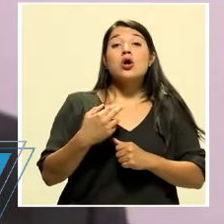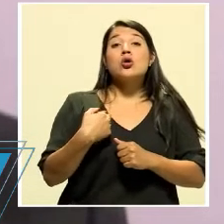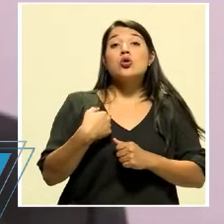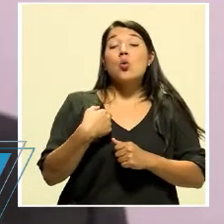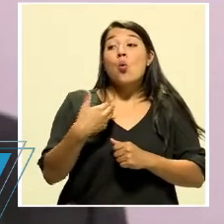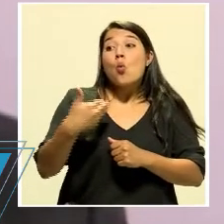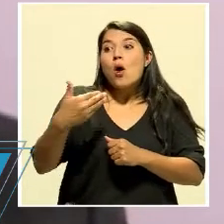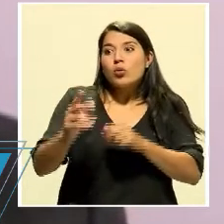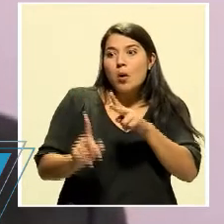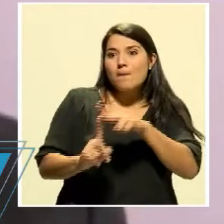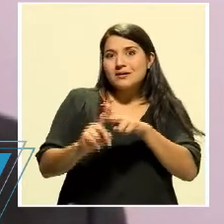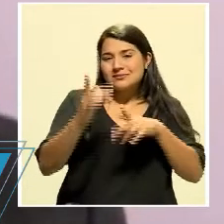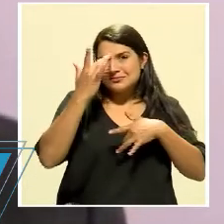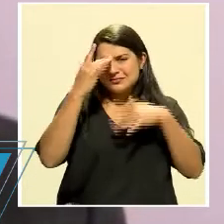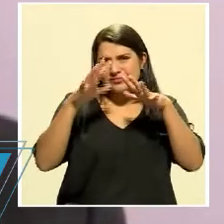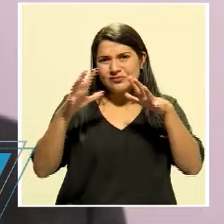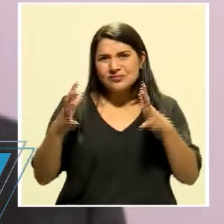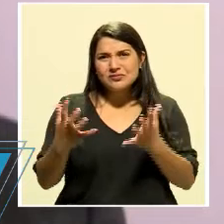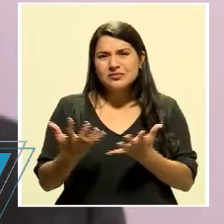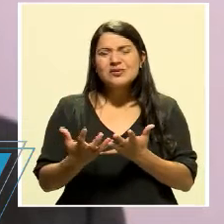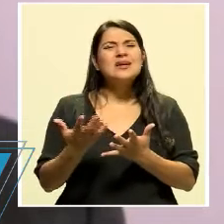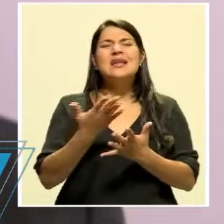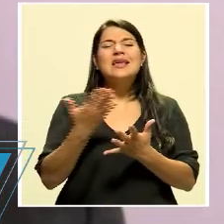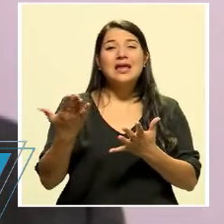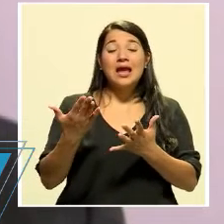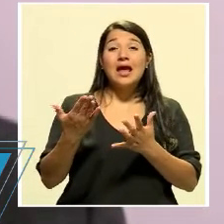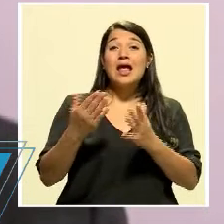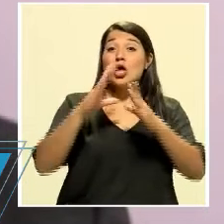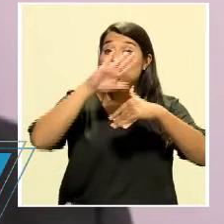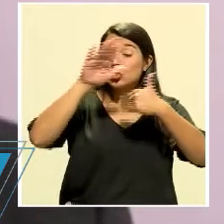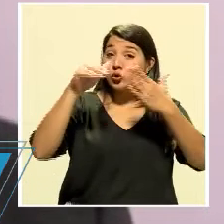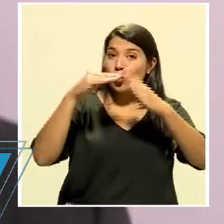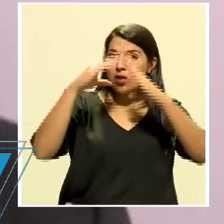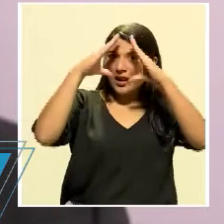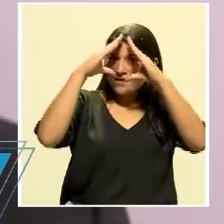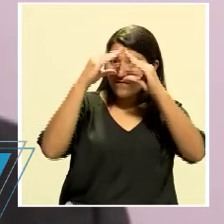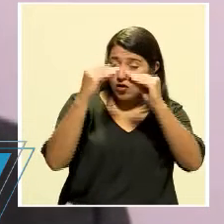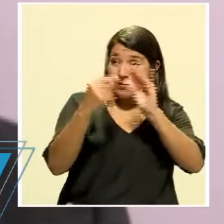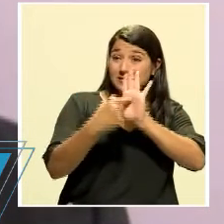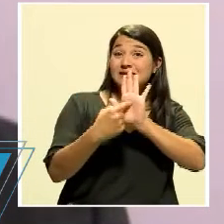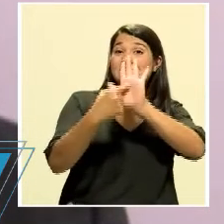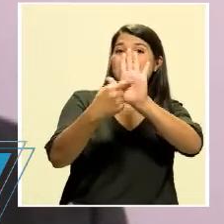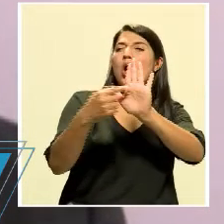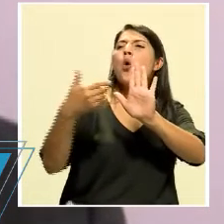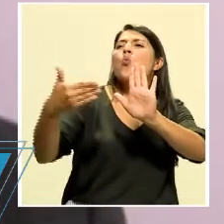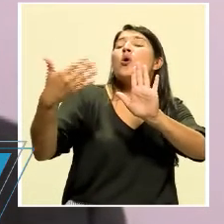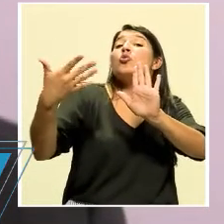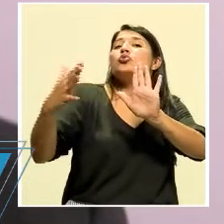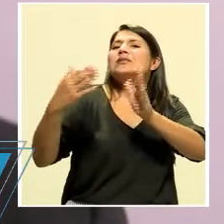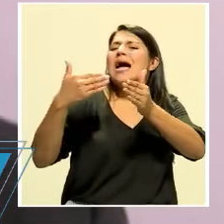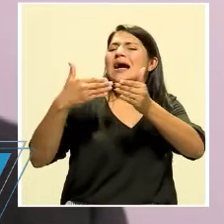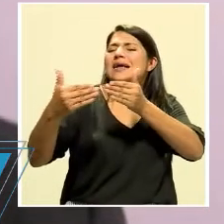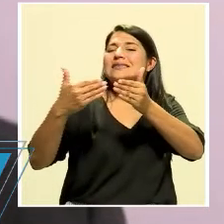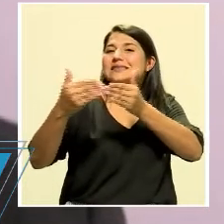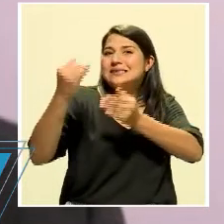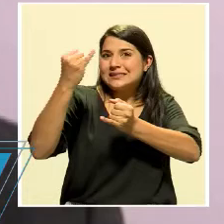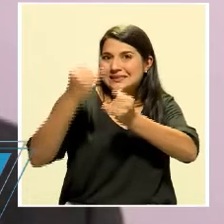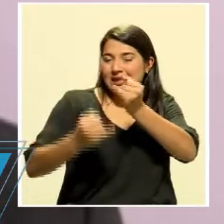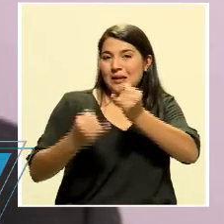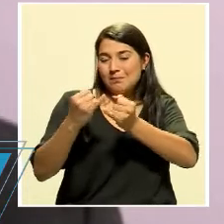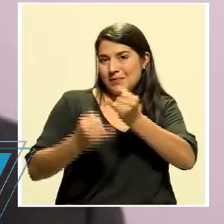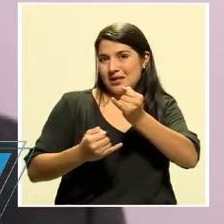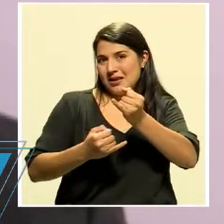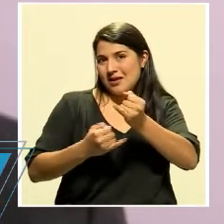brotes, en ese tipo de epidemias, es que la base de datos se pone cuando ya está mucho más alojado, cuando está casi que cerca de la